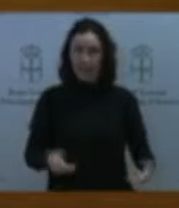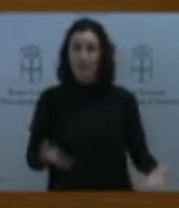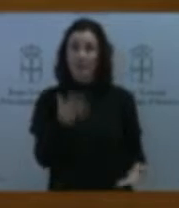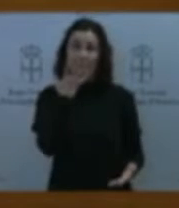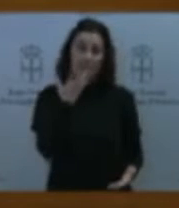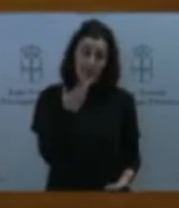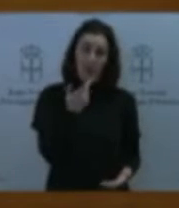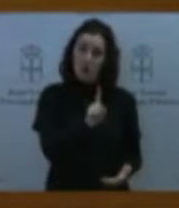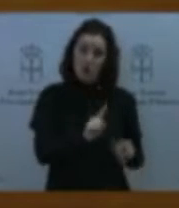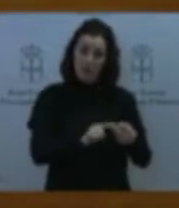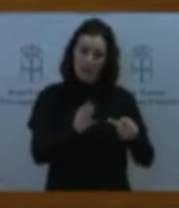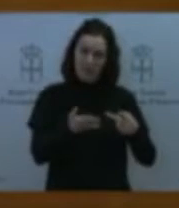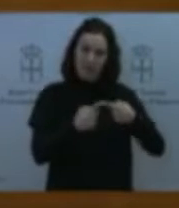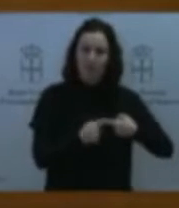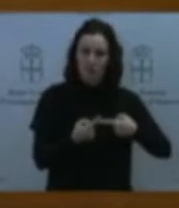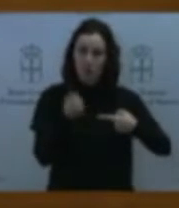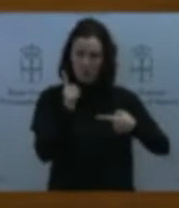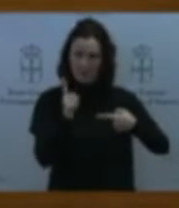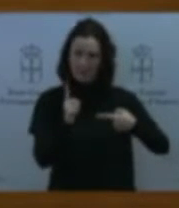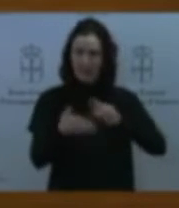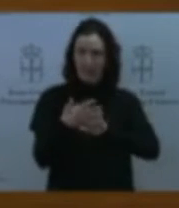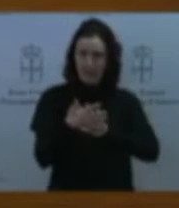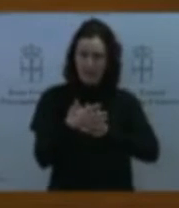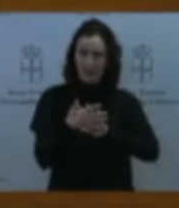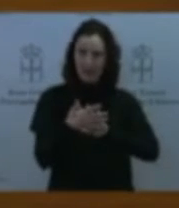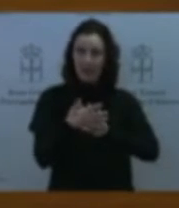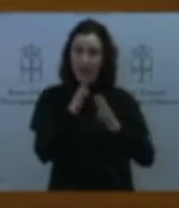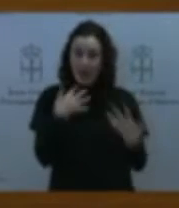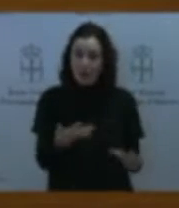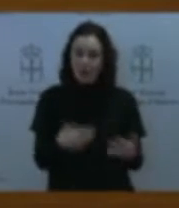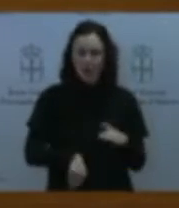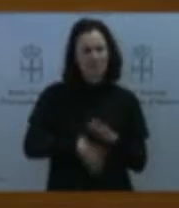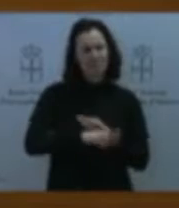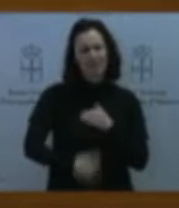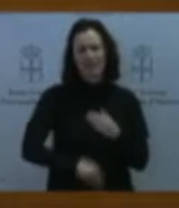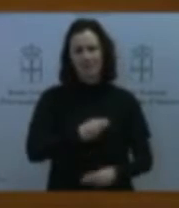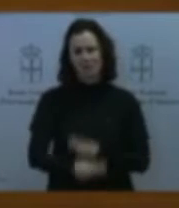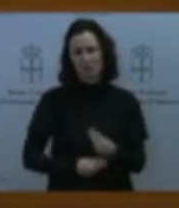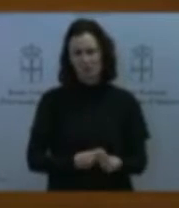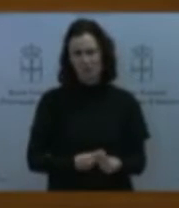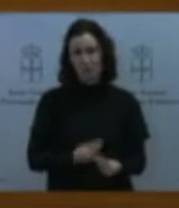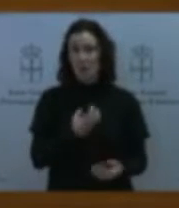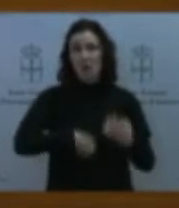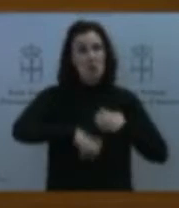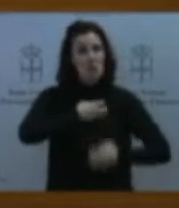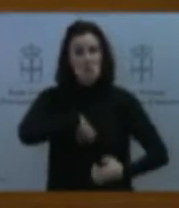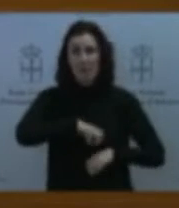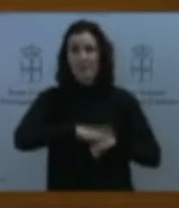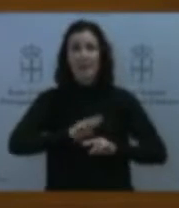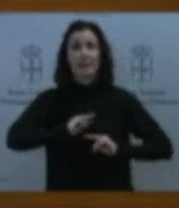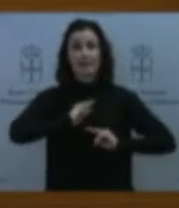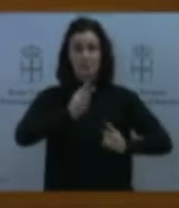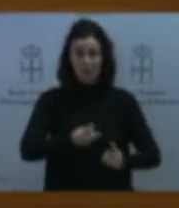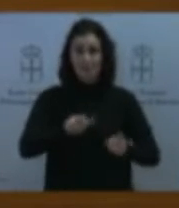Prefiero hablar de que estamos hablando de una chapuza, de una incapacidad para dar respuesta a los problemas de la gente por parte